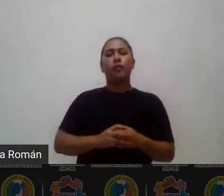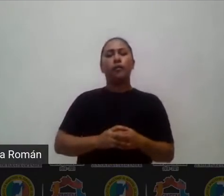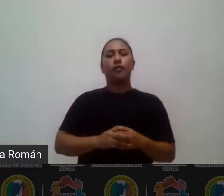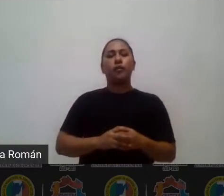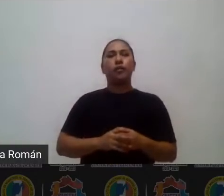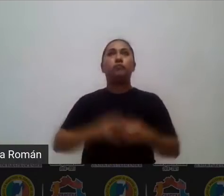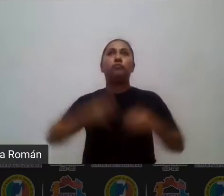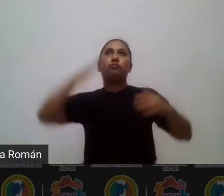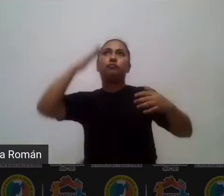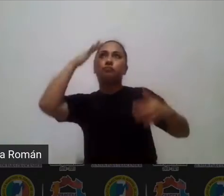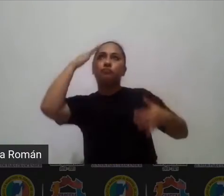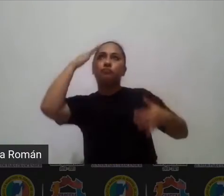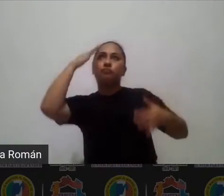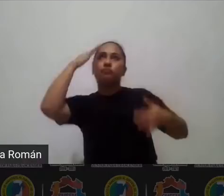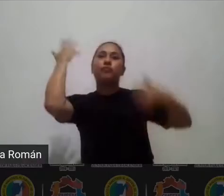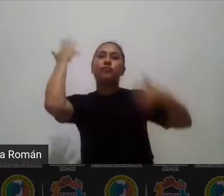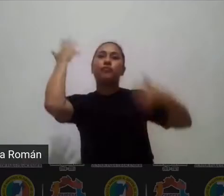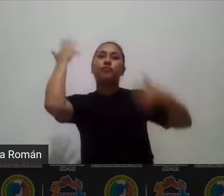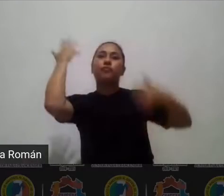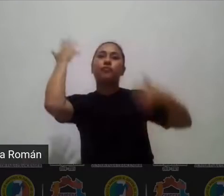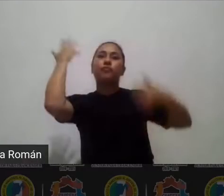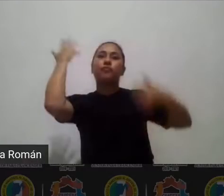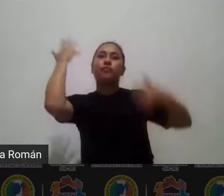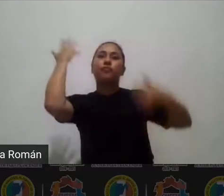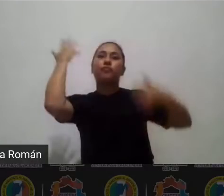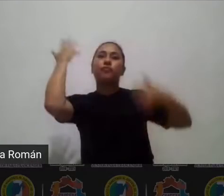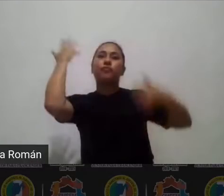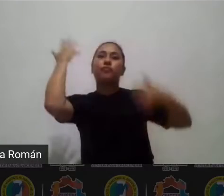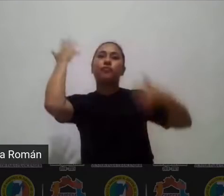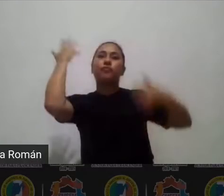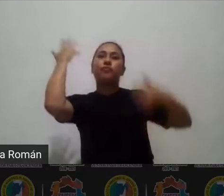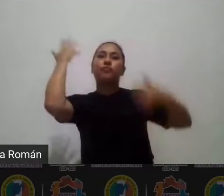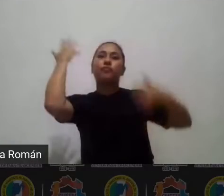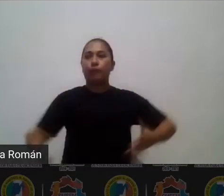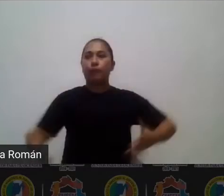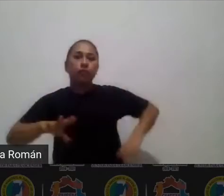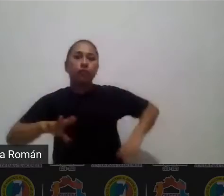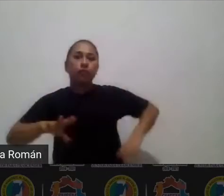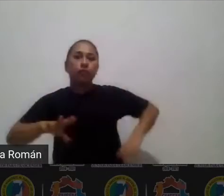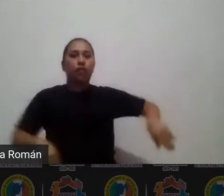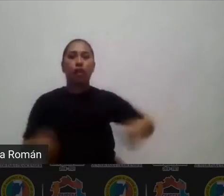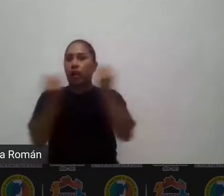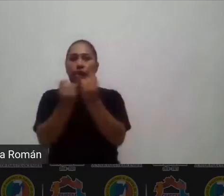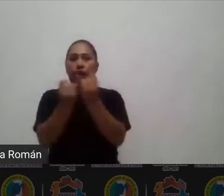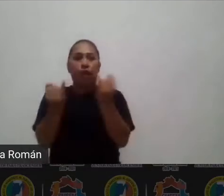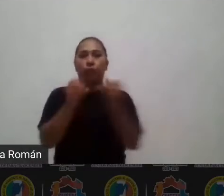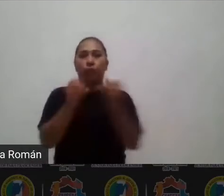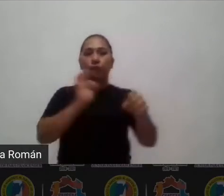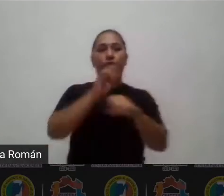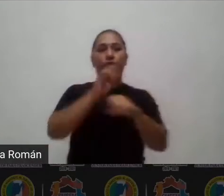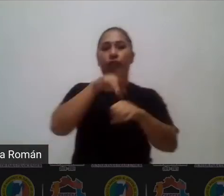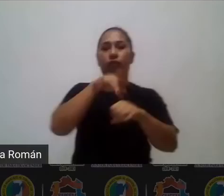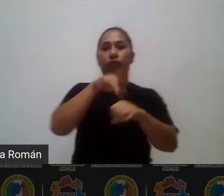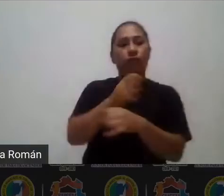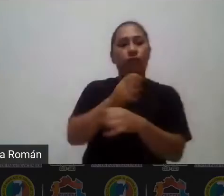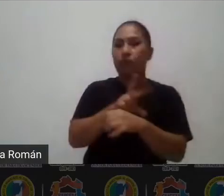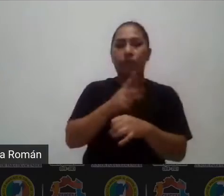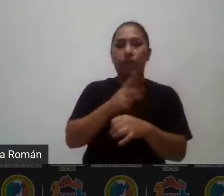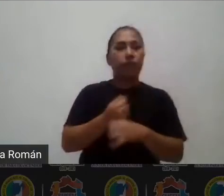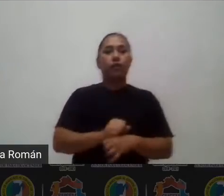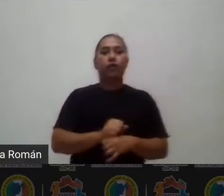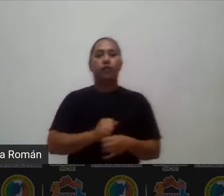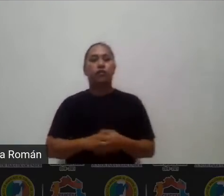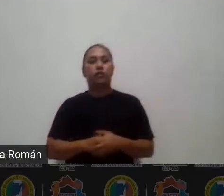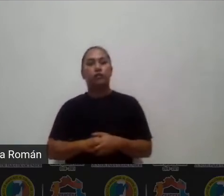recreativa lúdica del mismo fenómeno sí pero todos estamos involucrados en ese mismo